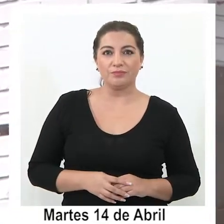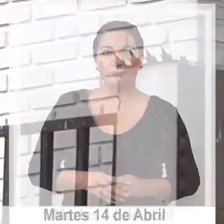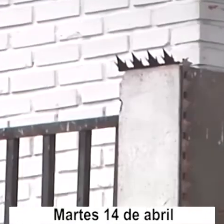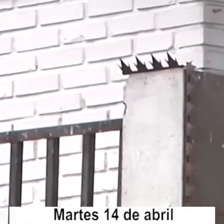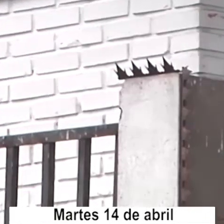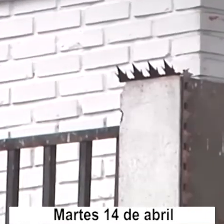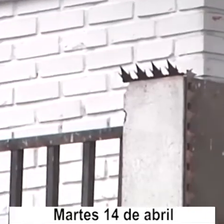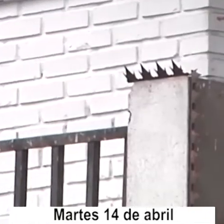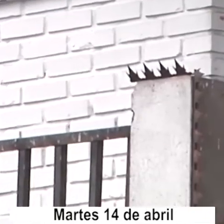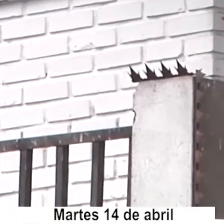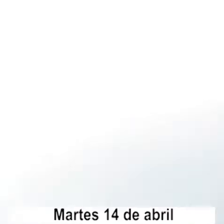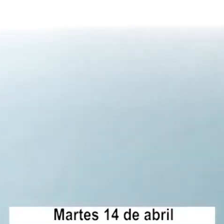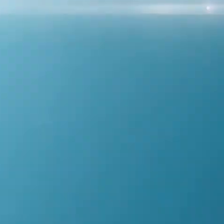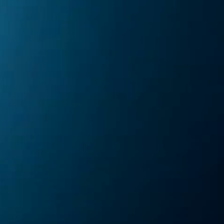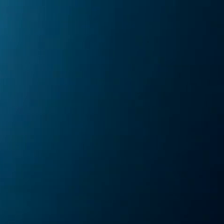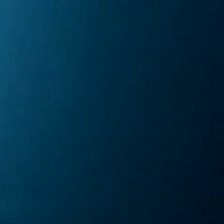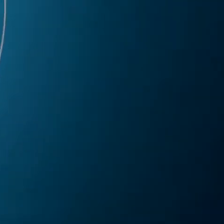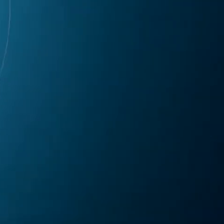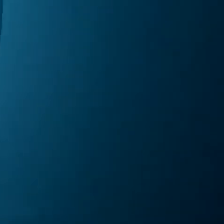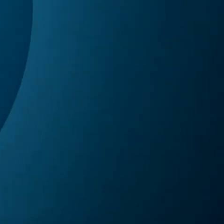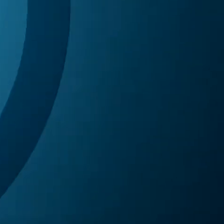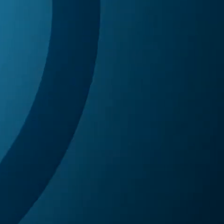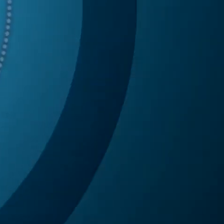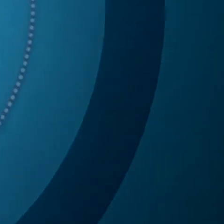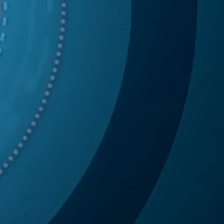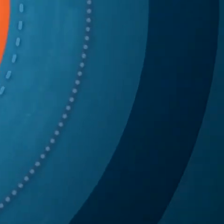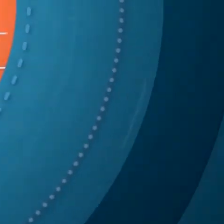Gracias. Gracias. Gracias.